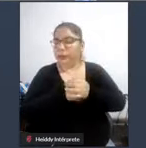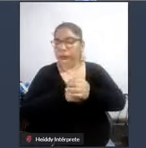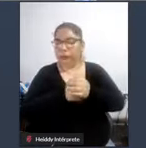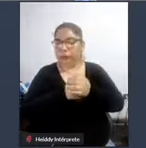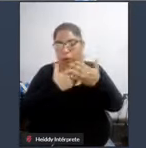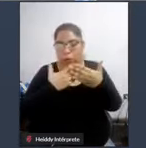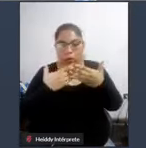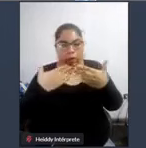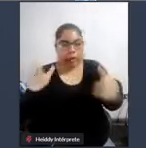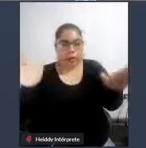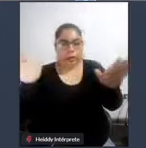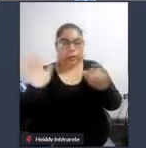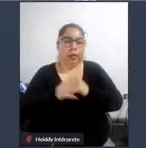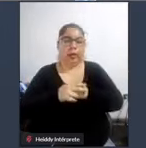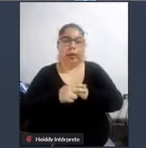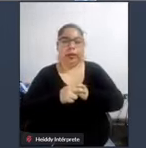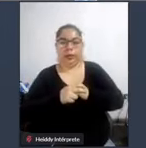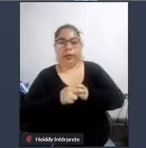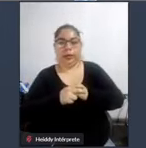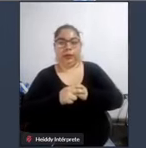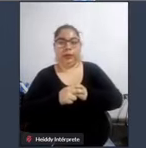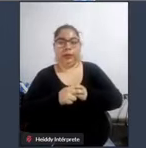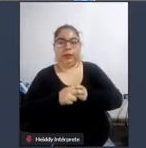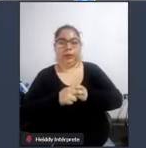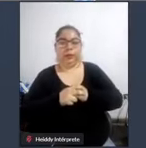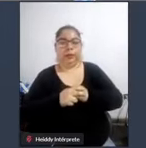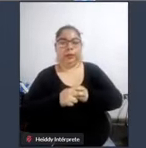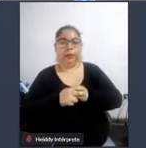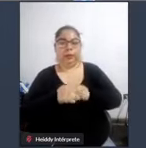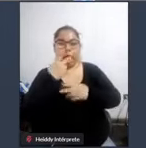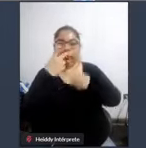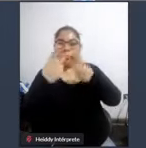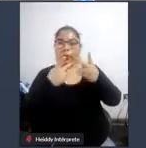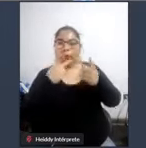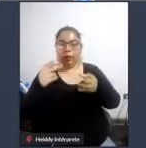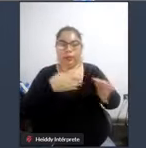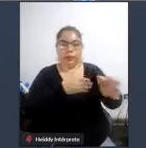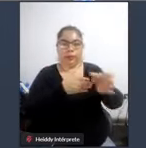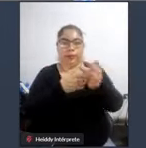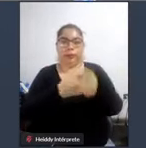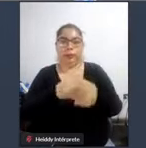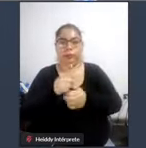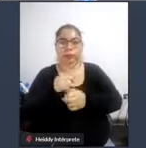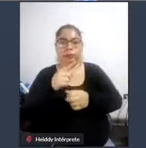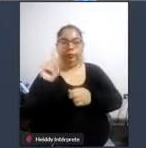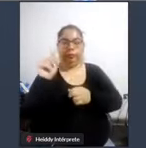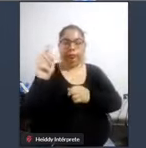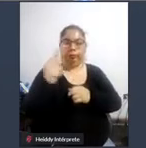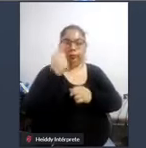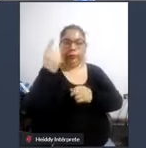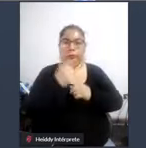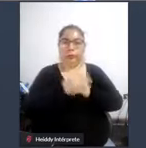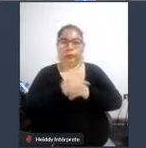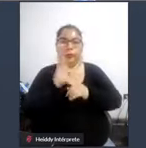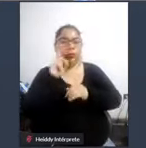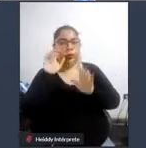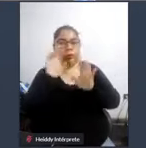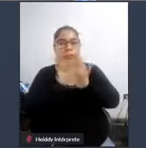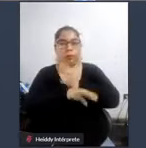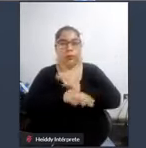adición que se haga a la accesibilidad de una ciudad y les pongo un ejemplo